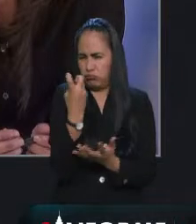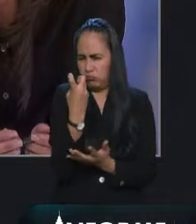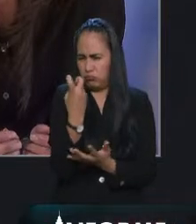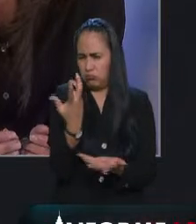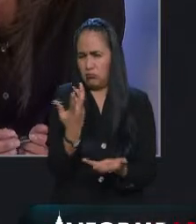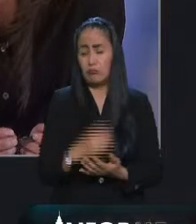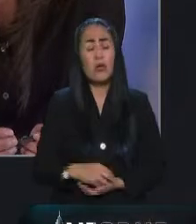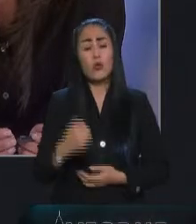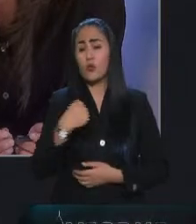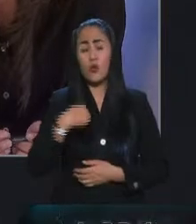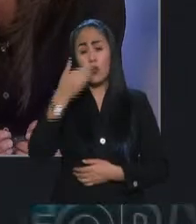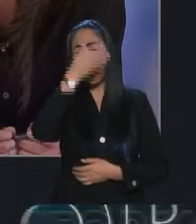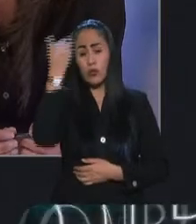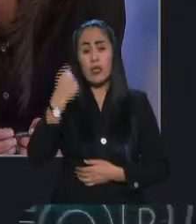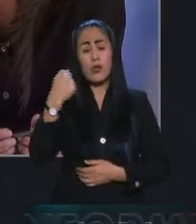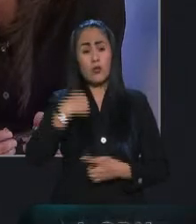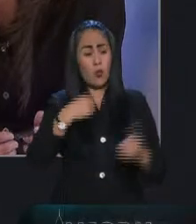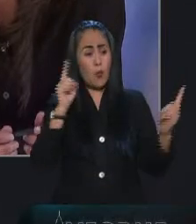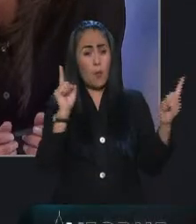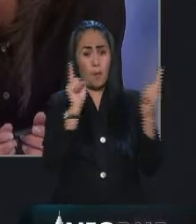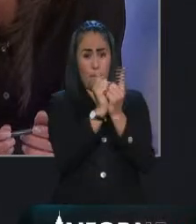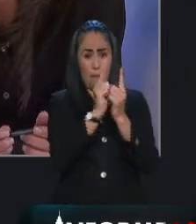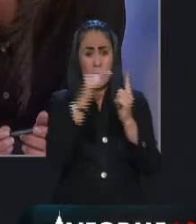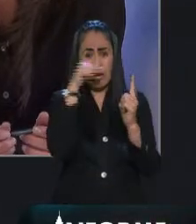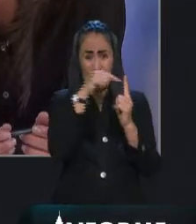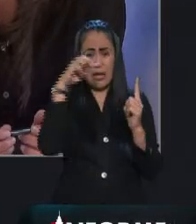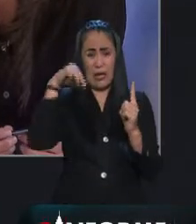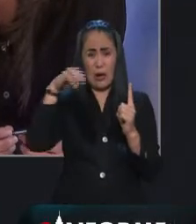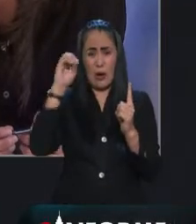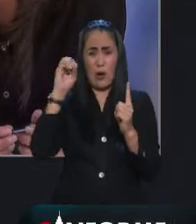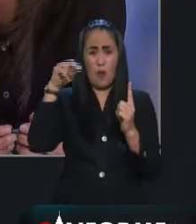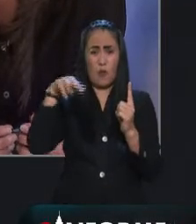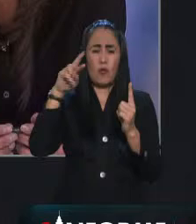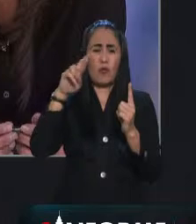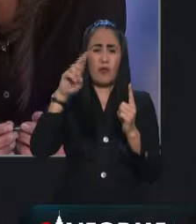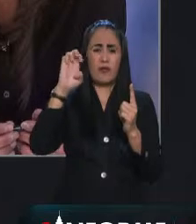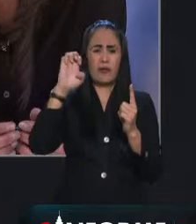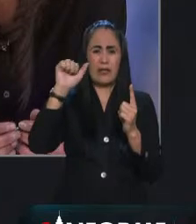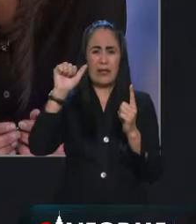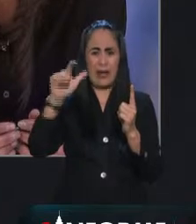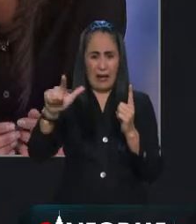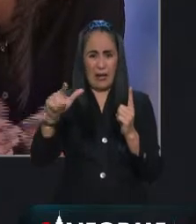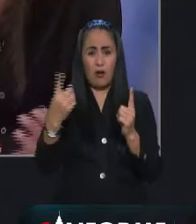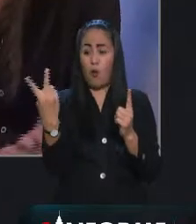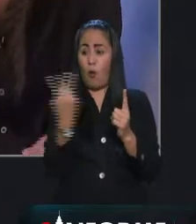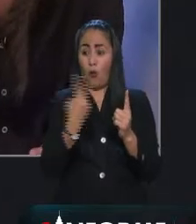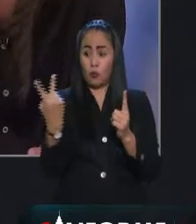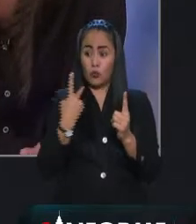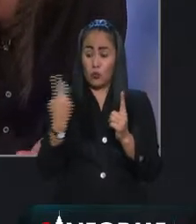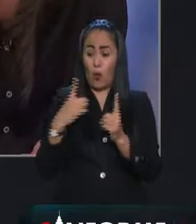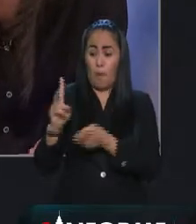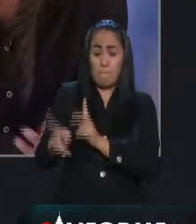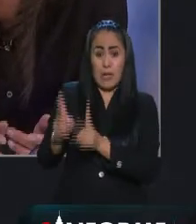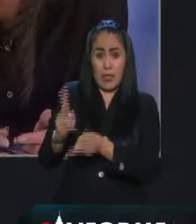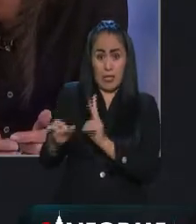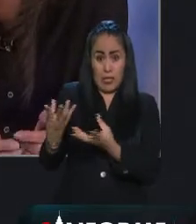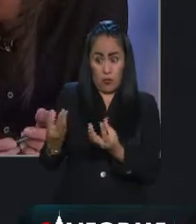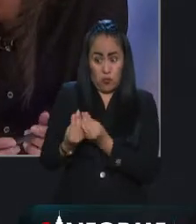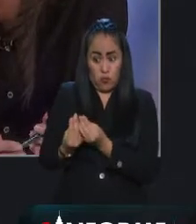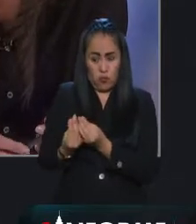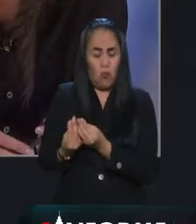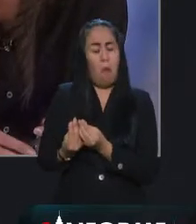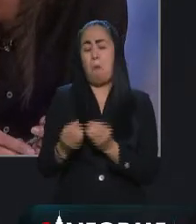porque yo no he hablado con Monreal tampoco, o sea, pero estamos hablando de que él tampoco ha hablado conmigo para tomar una decisión en mi nombre,